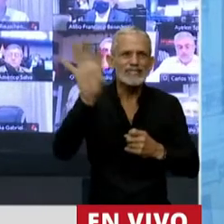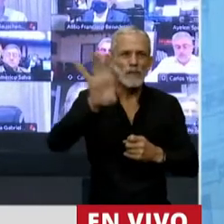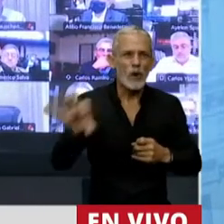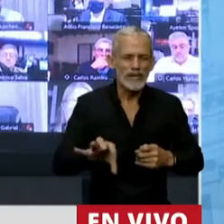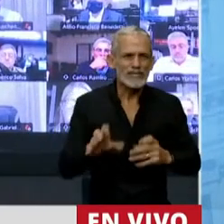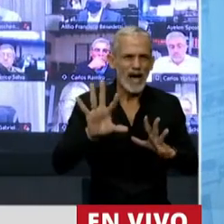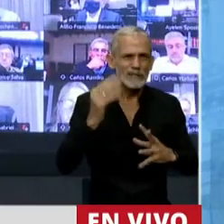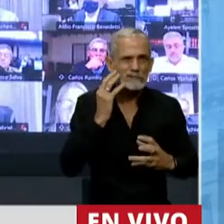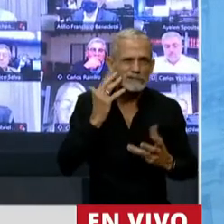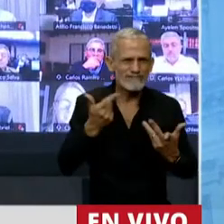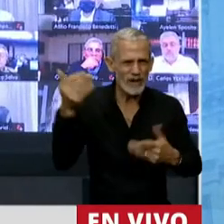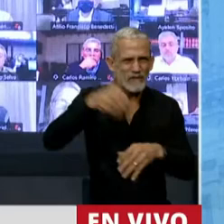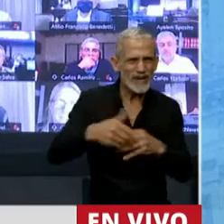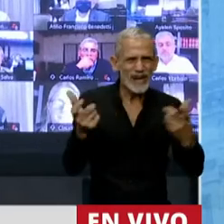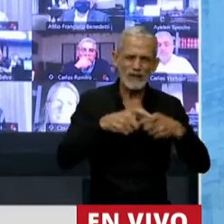provincia.